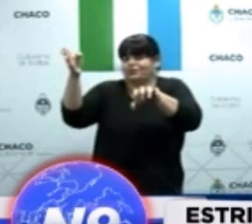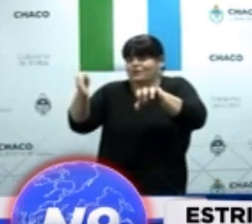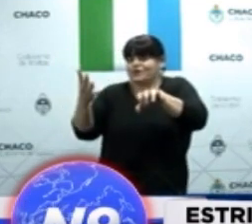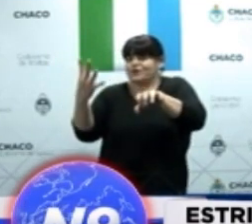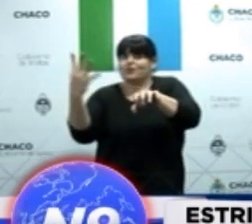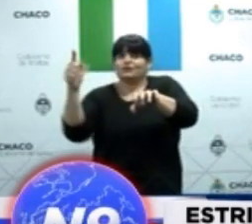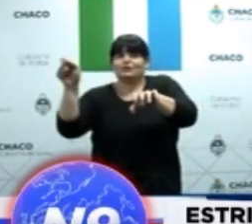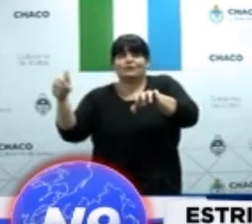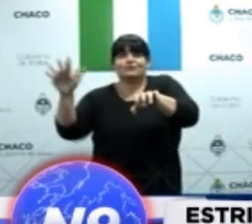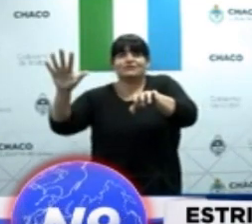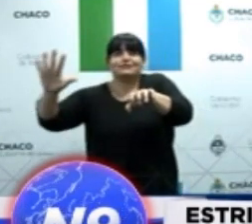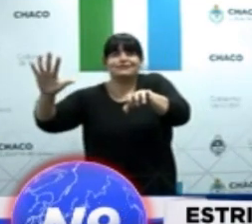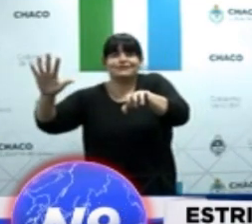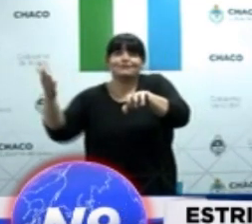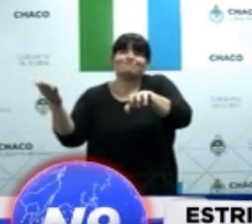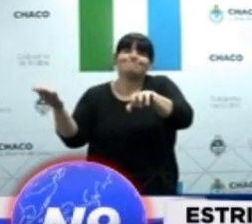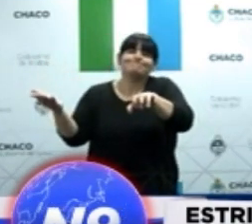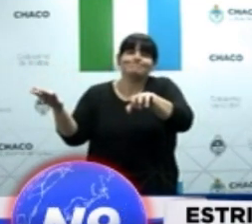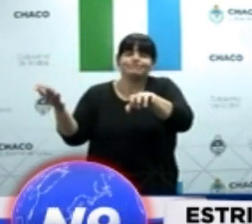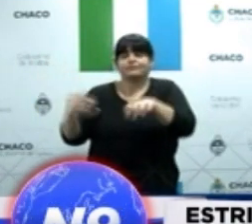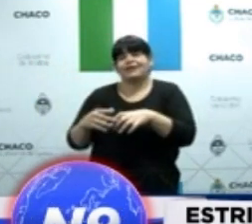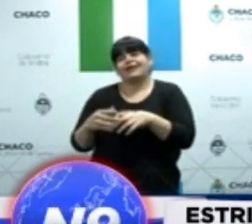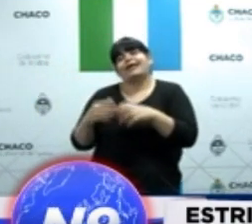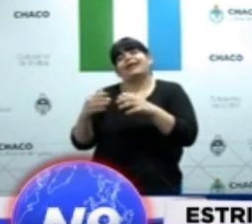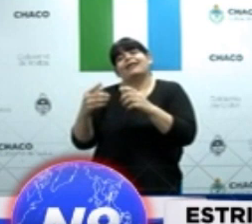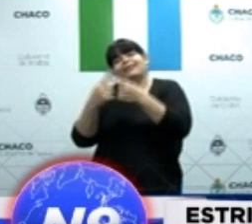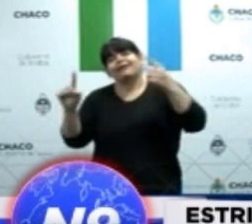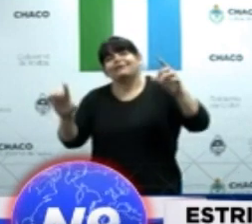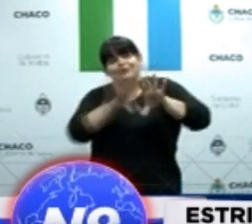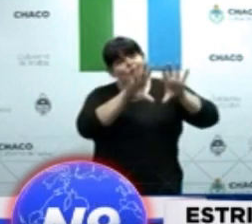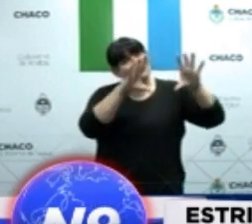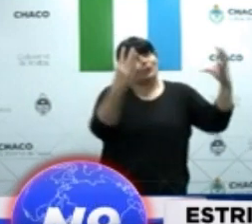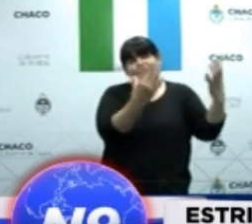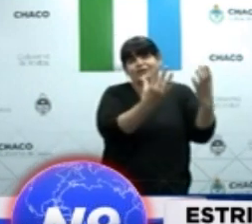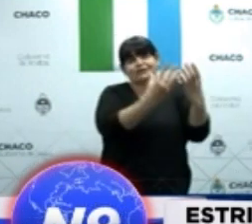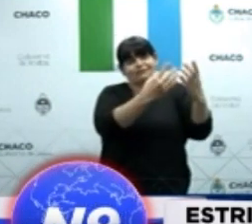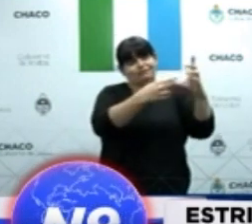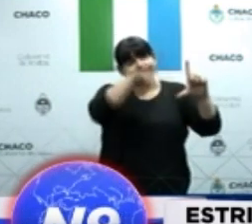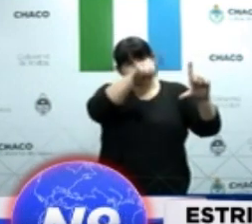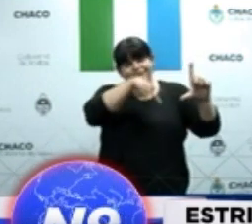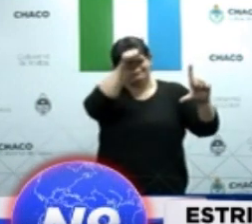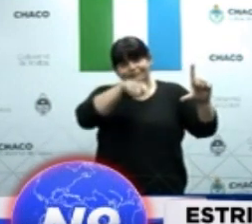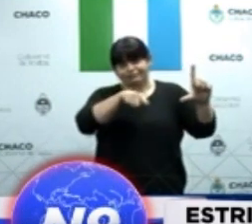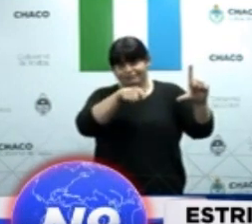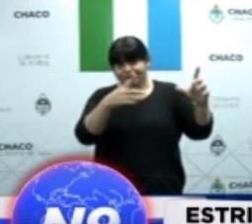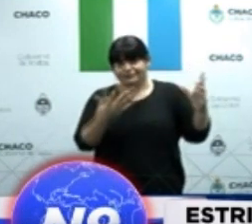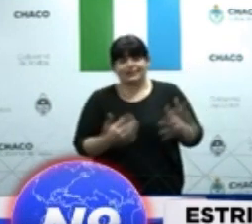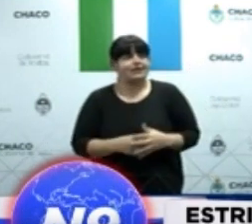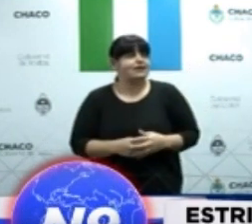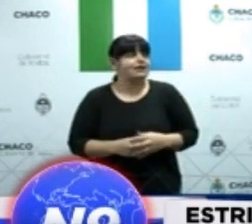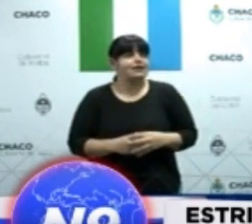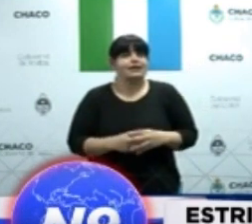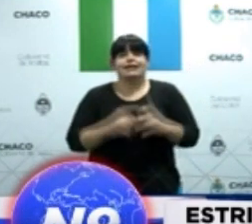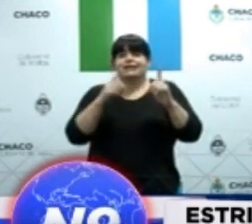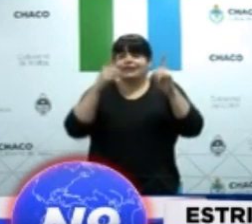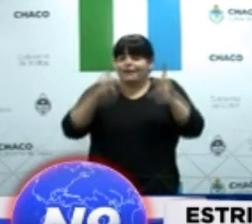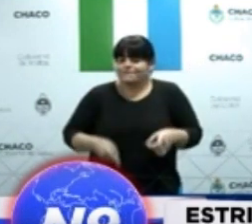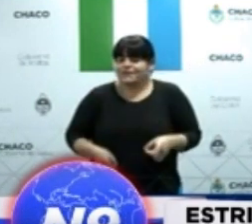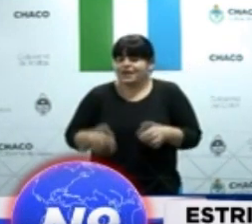Los contagios agrupados. Nosotros tenemos contagios agrupados significativos, y eso es lo que